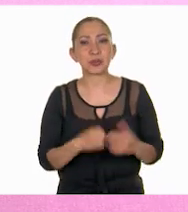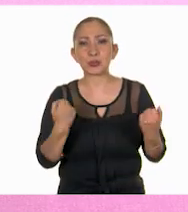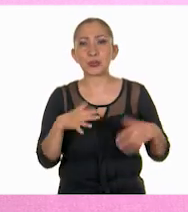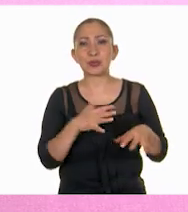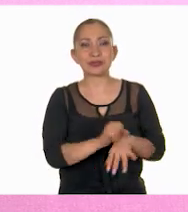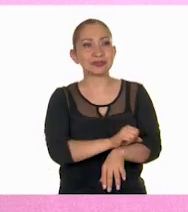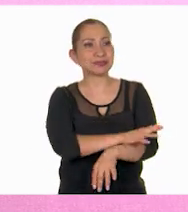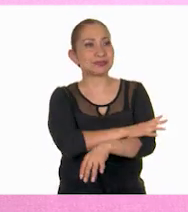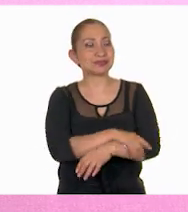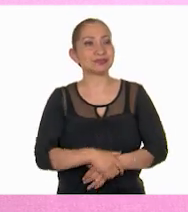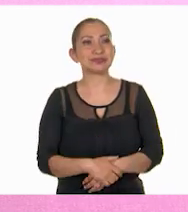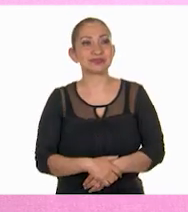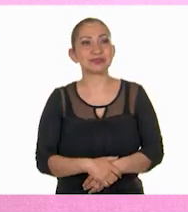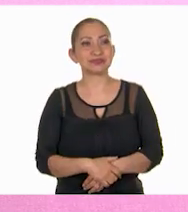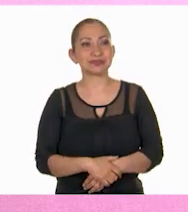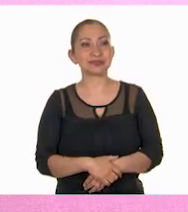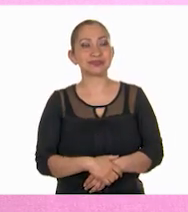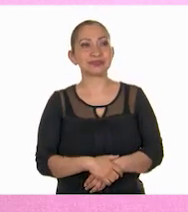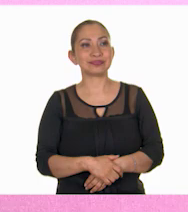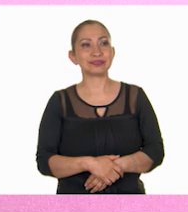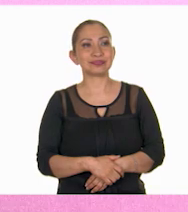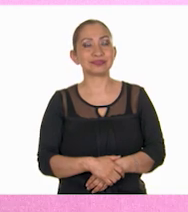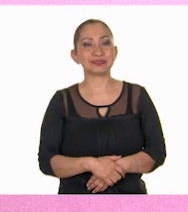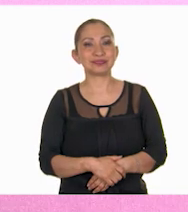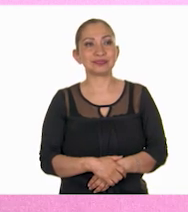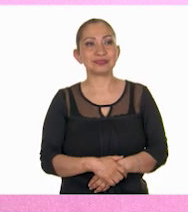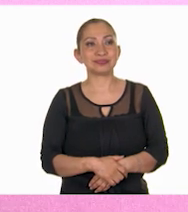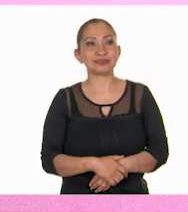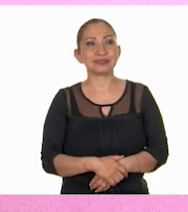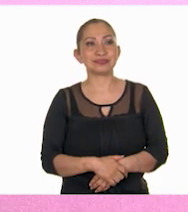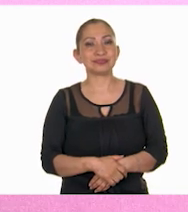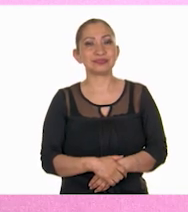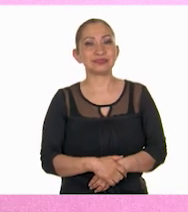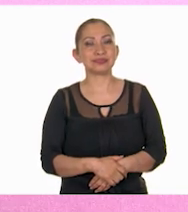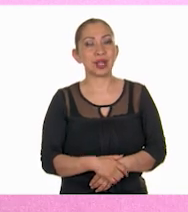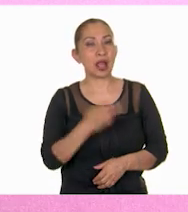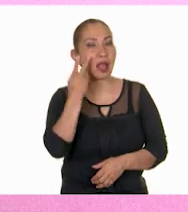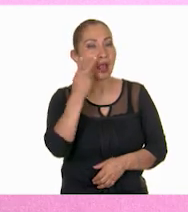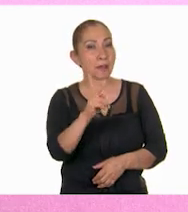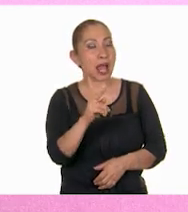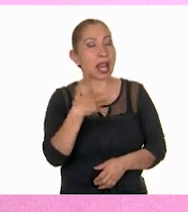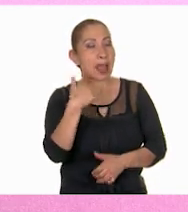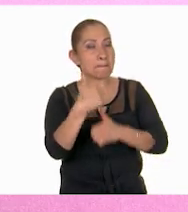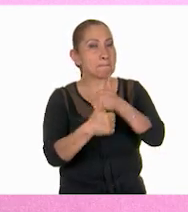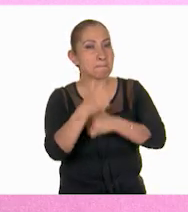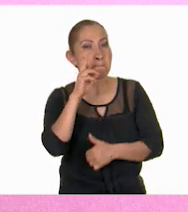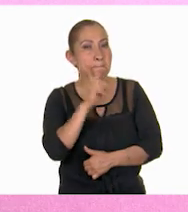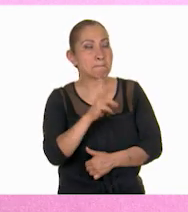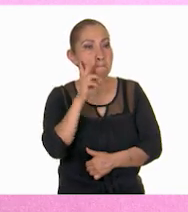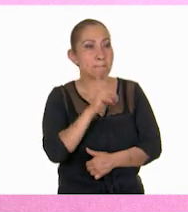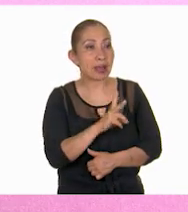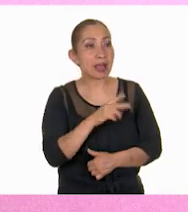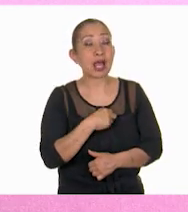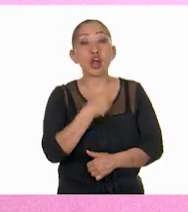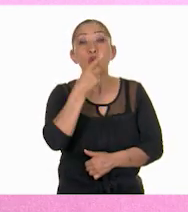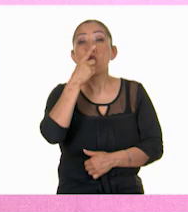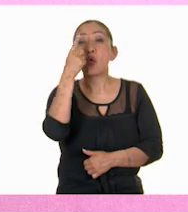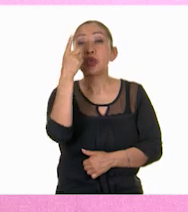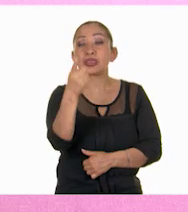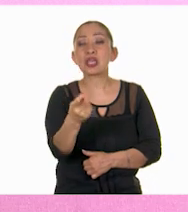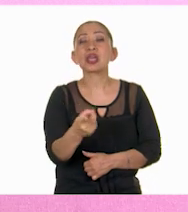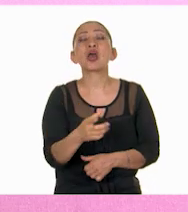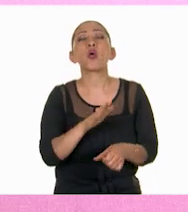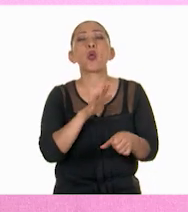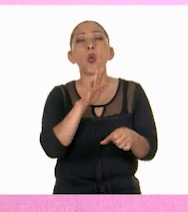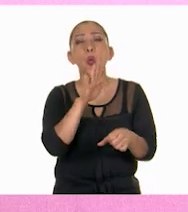emoción! De ya estamos cerca, cerca de... Ajá, ajá, Uy, a ver. El reto es... Menciona qué